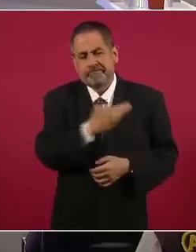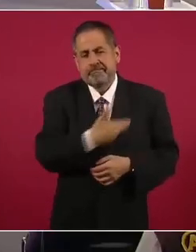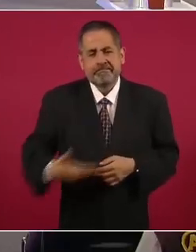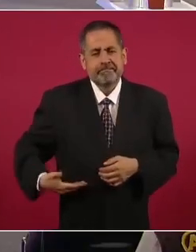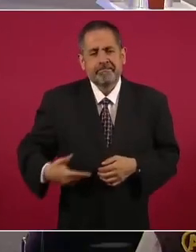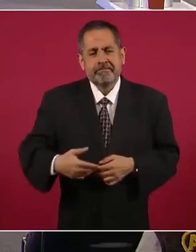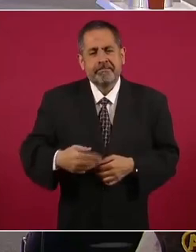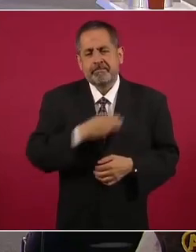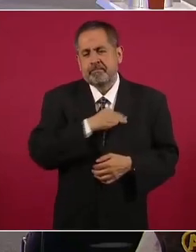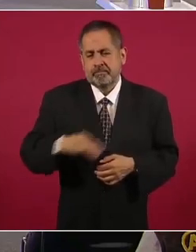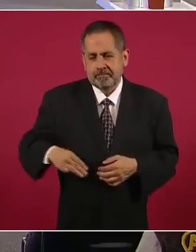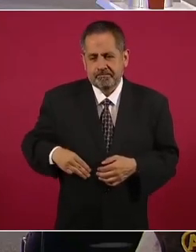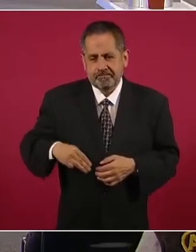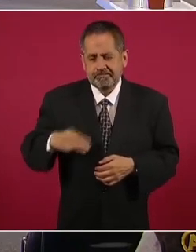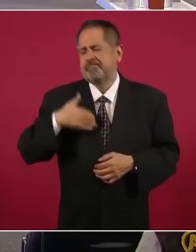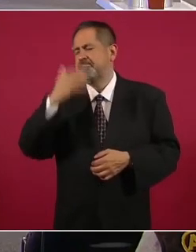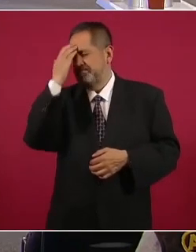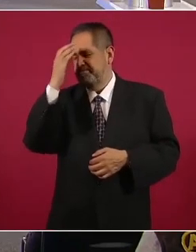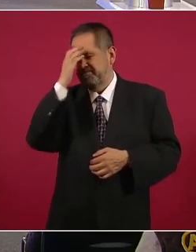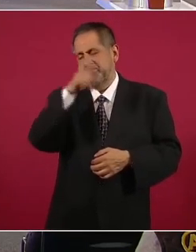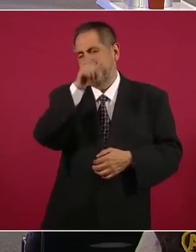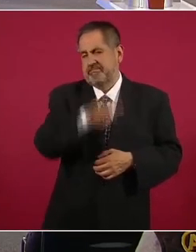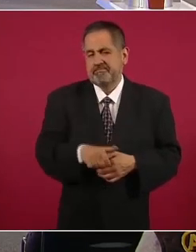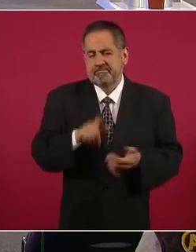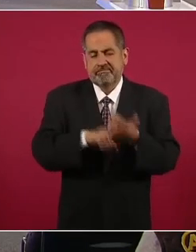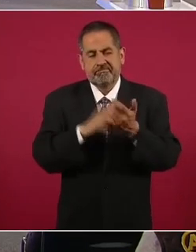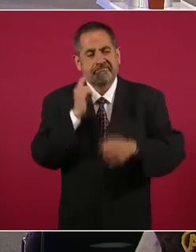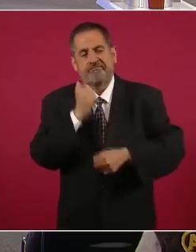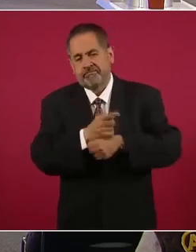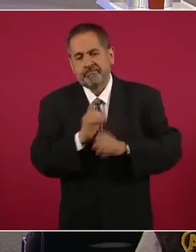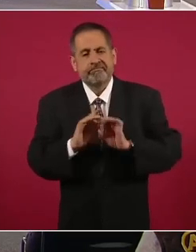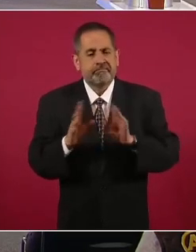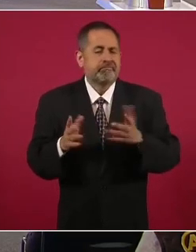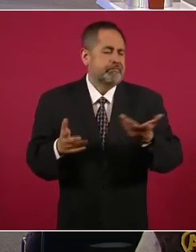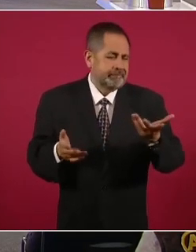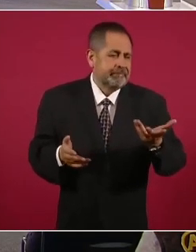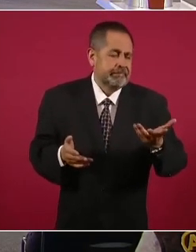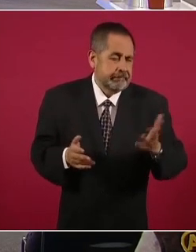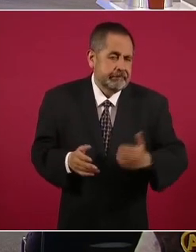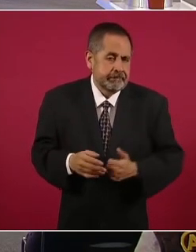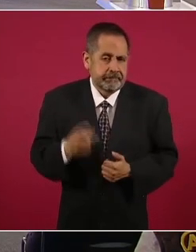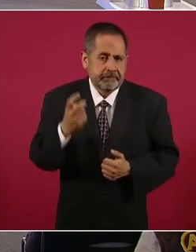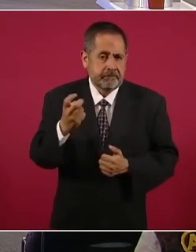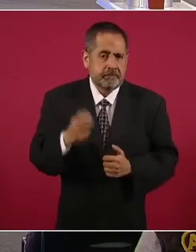presidenta municipal. Entonces, y